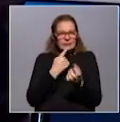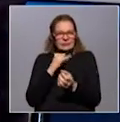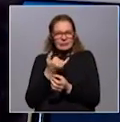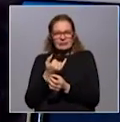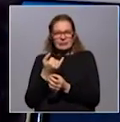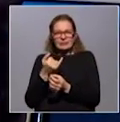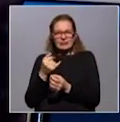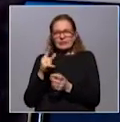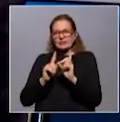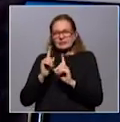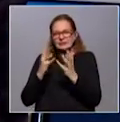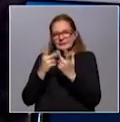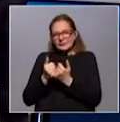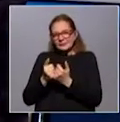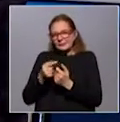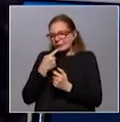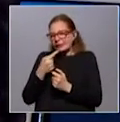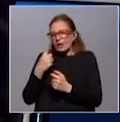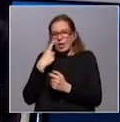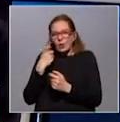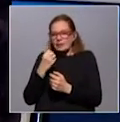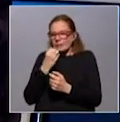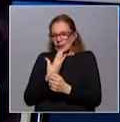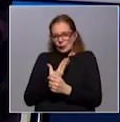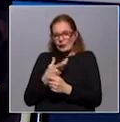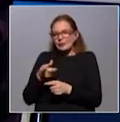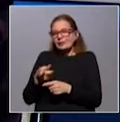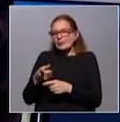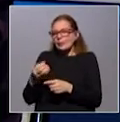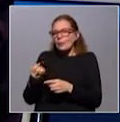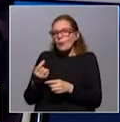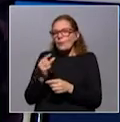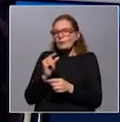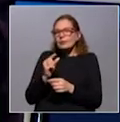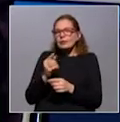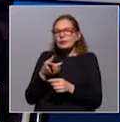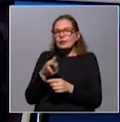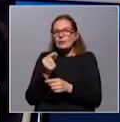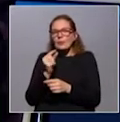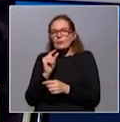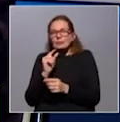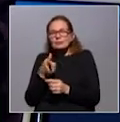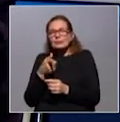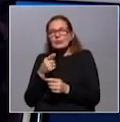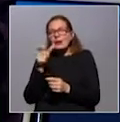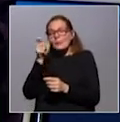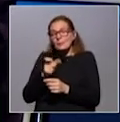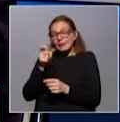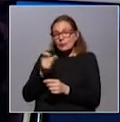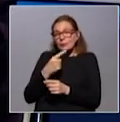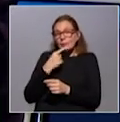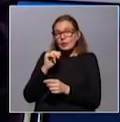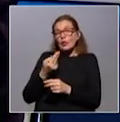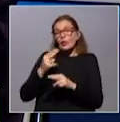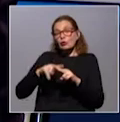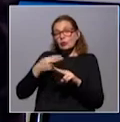de alguna manera grafique mejor. Y, por tanto, el riesgo está dado si la población otra